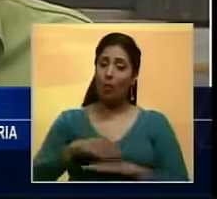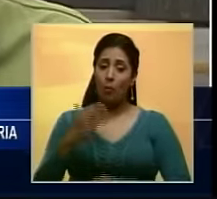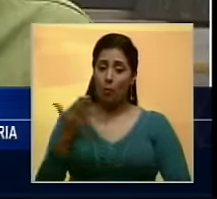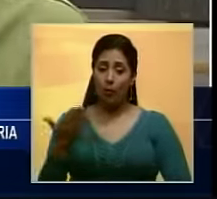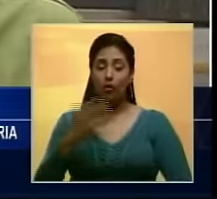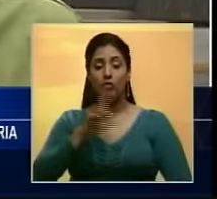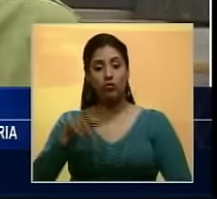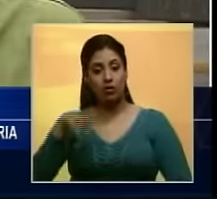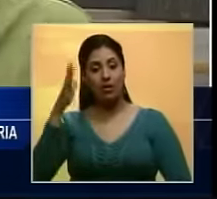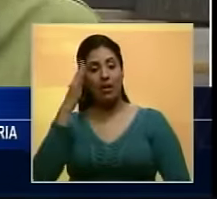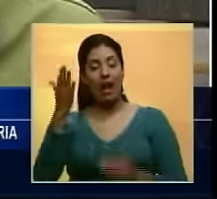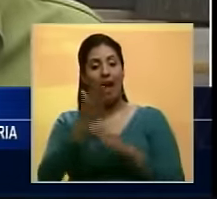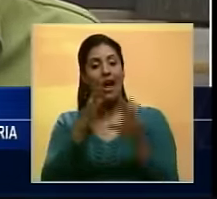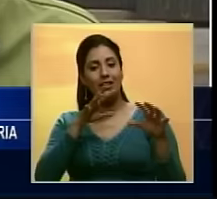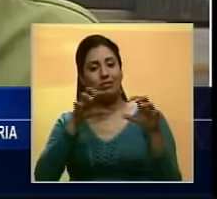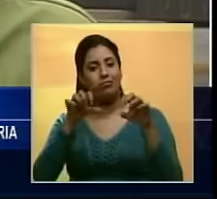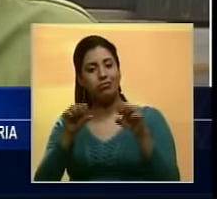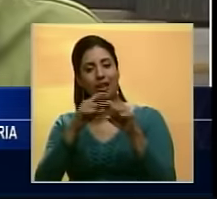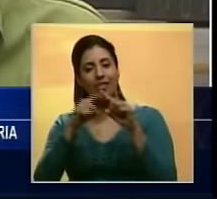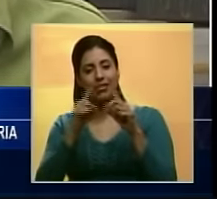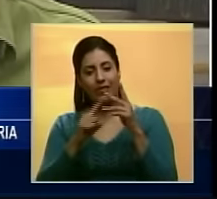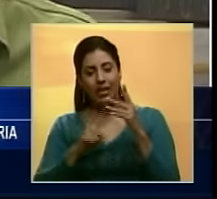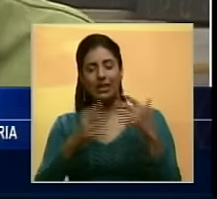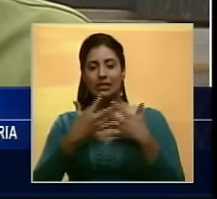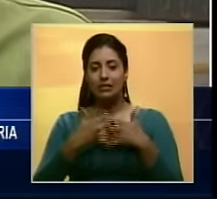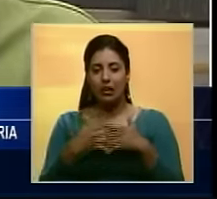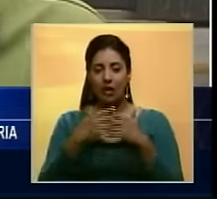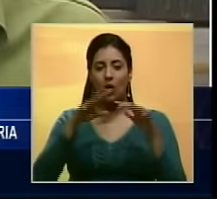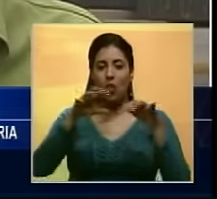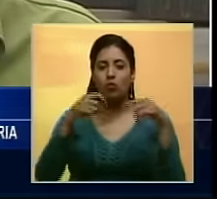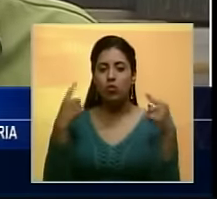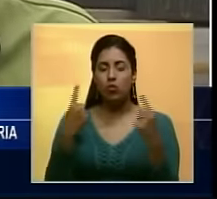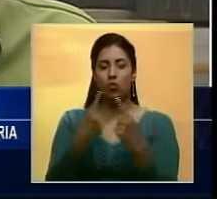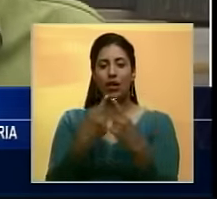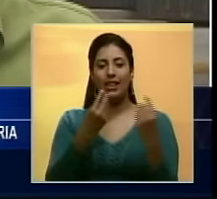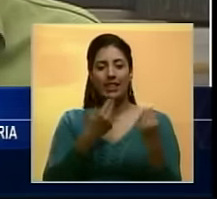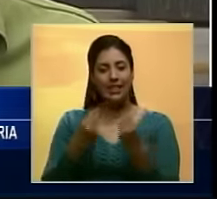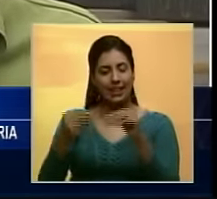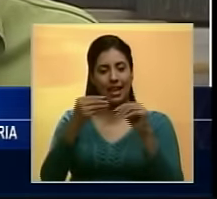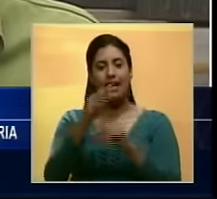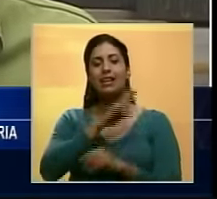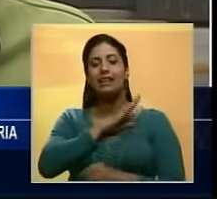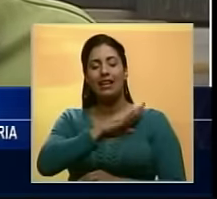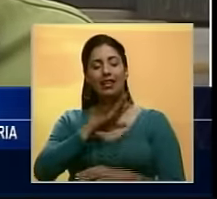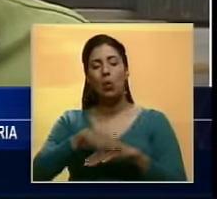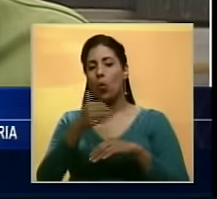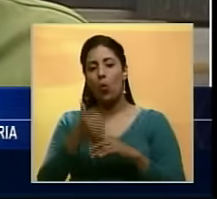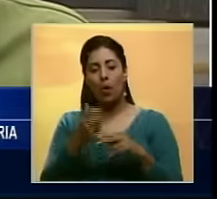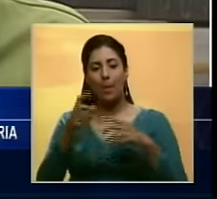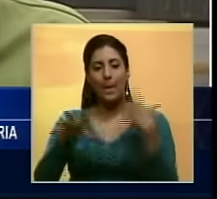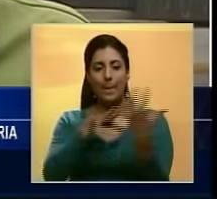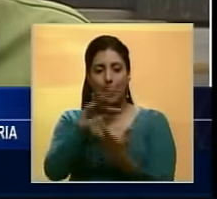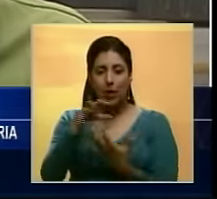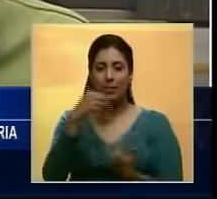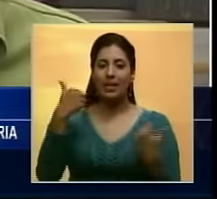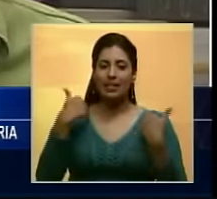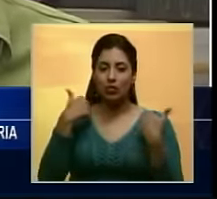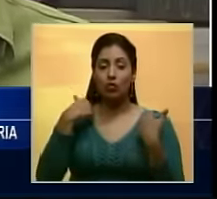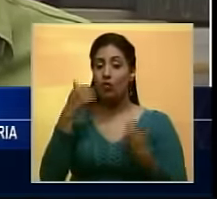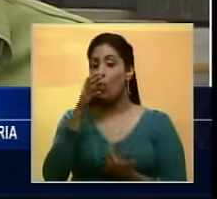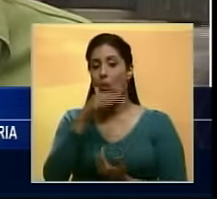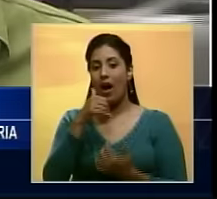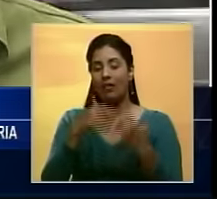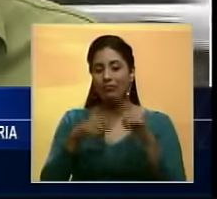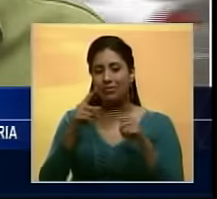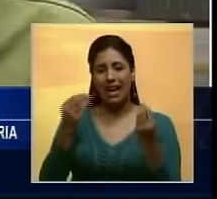Porque sabemos cuando expropiaron las diferentes empresas, galpones, terrenos, se trajo como consecuencia la crisis que estamos viendo donde no